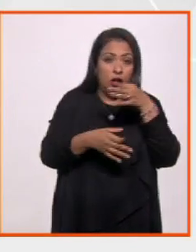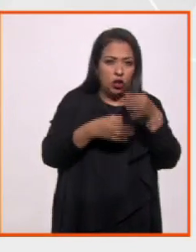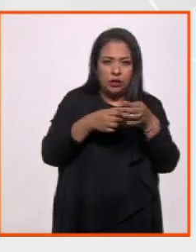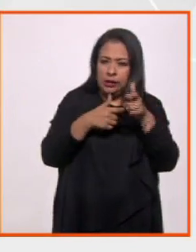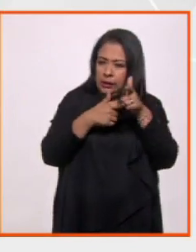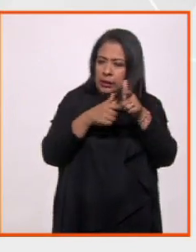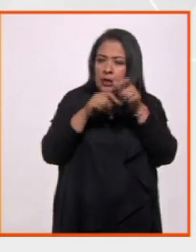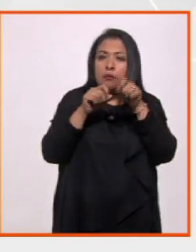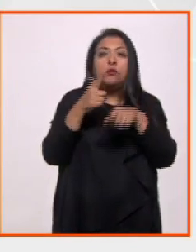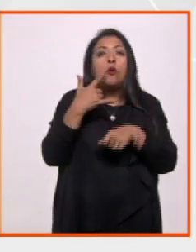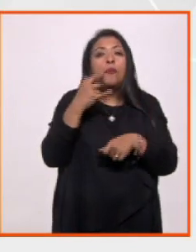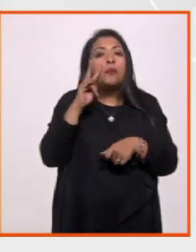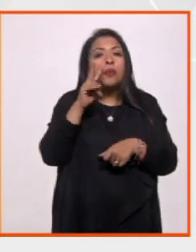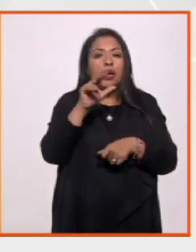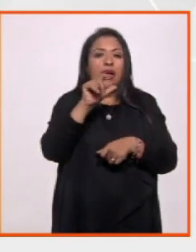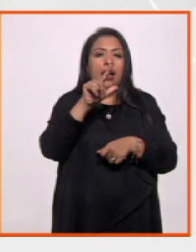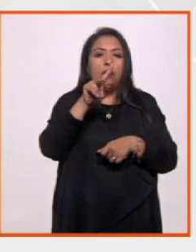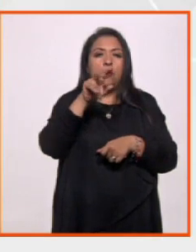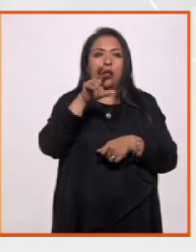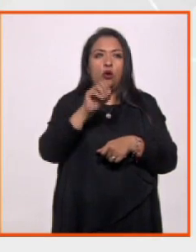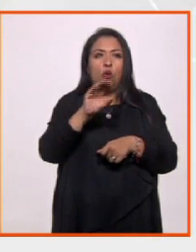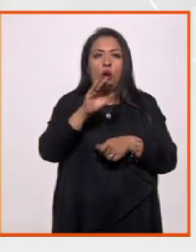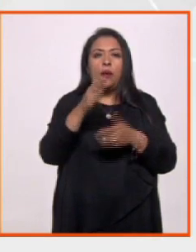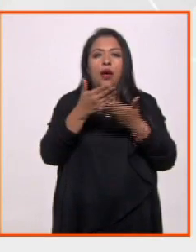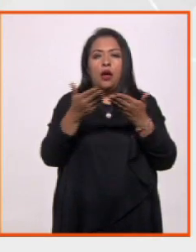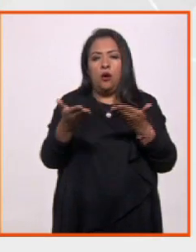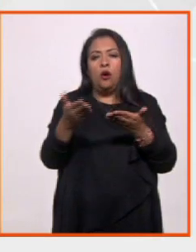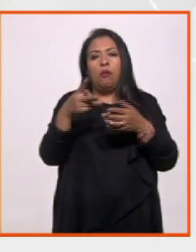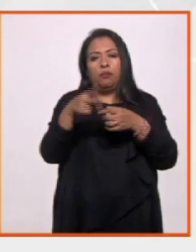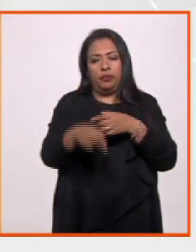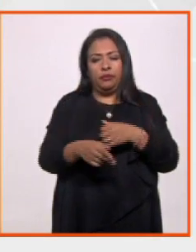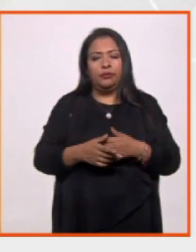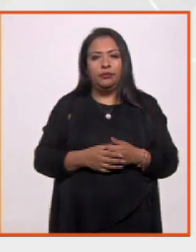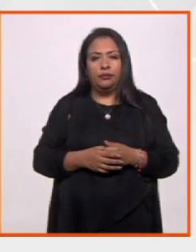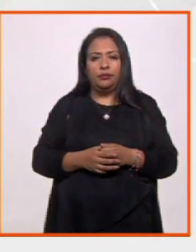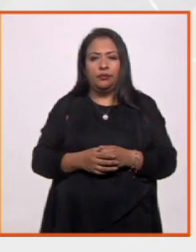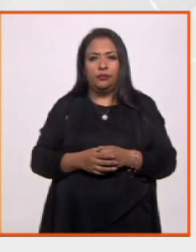se siguen de corridito para ver a Álvaro Cueva. Volvemos después de la pausa.